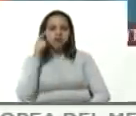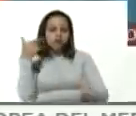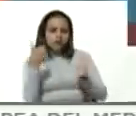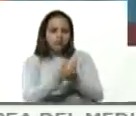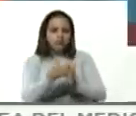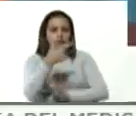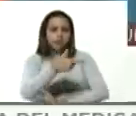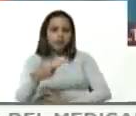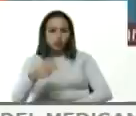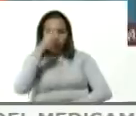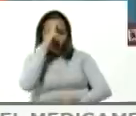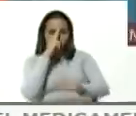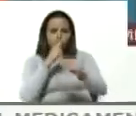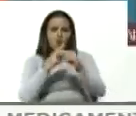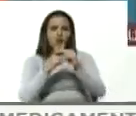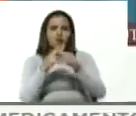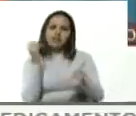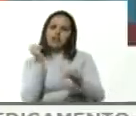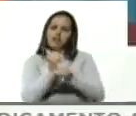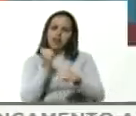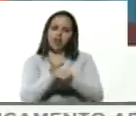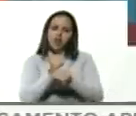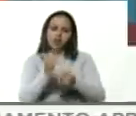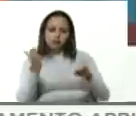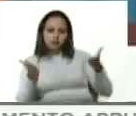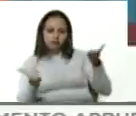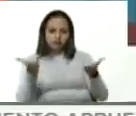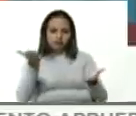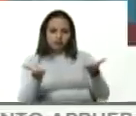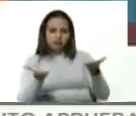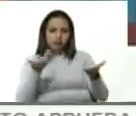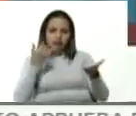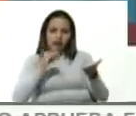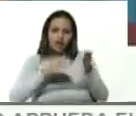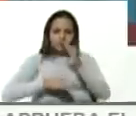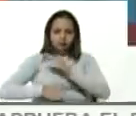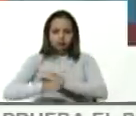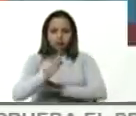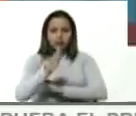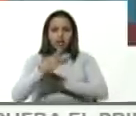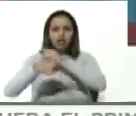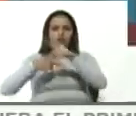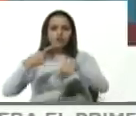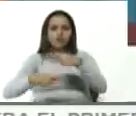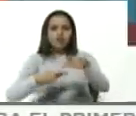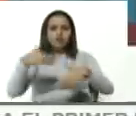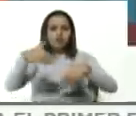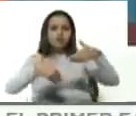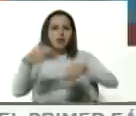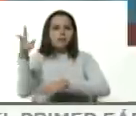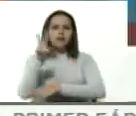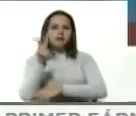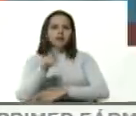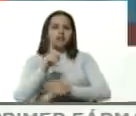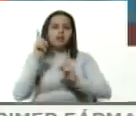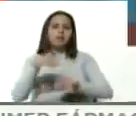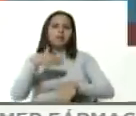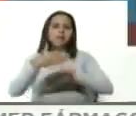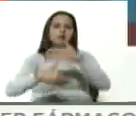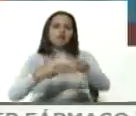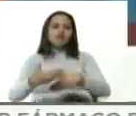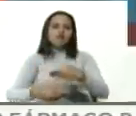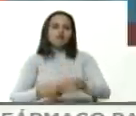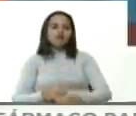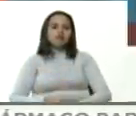honorable muy honesta muy plural que llevará adelante los procesos electorales en Venezuela sobre todo el proceso parlamentario